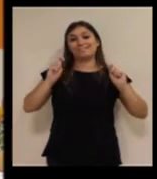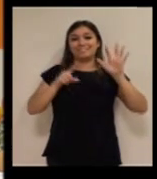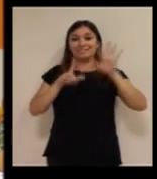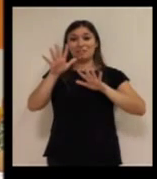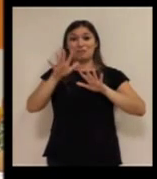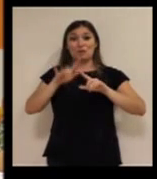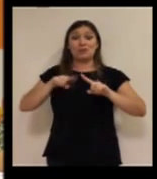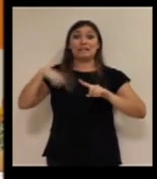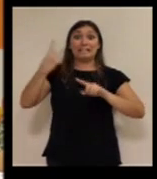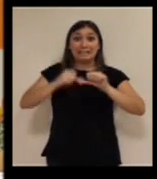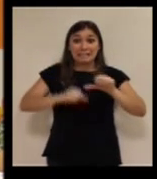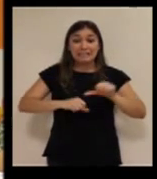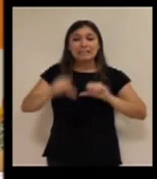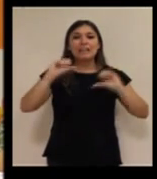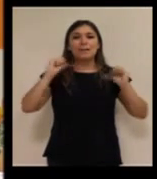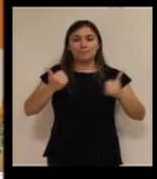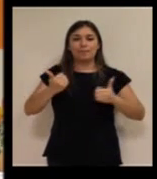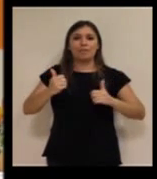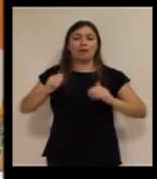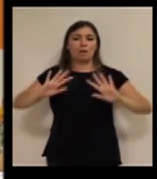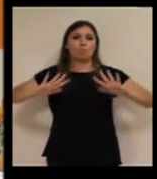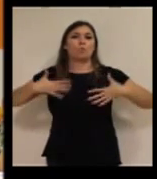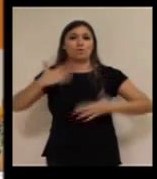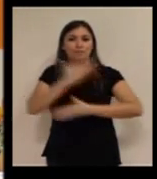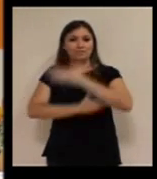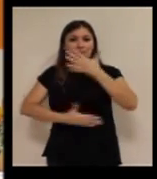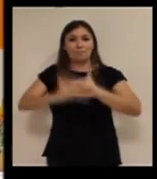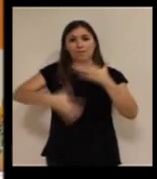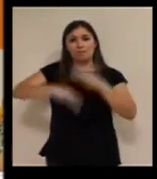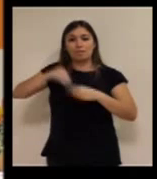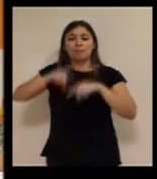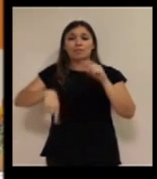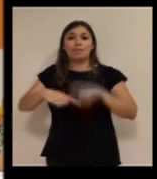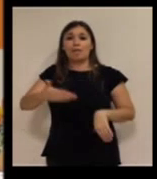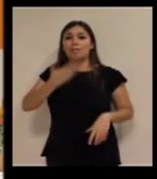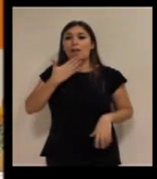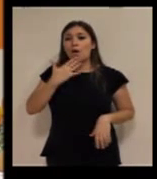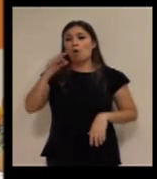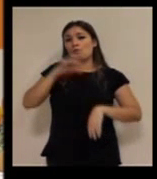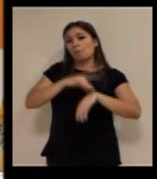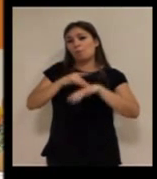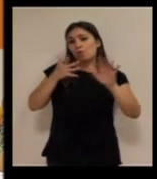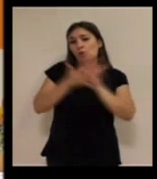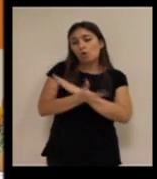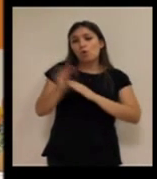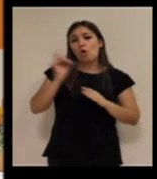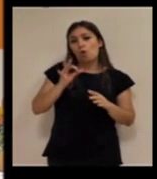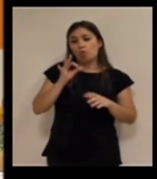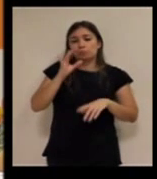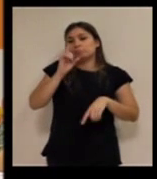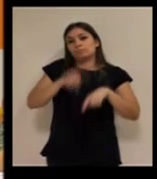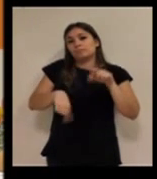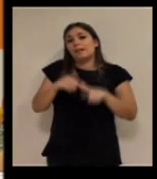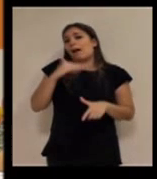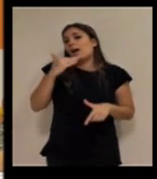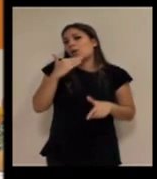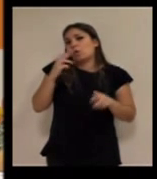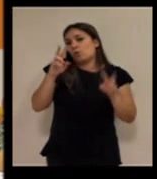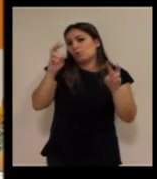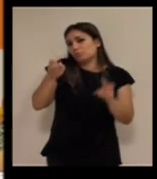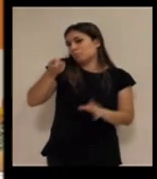empiezan a vivir con alguna discapacidad asociada a la edad, alguna enfermedad crónica o algún tema